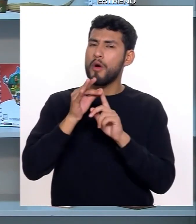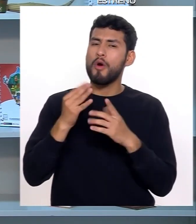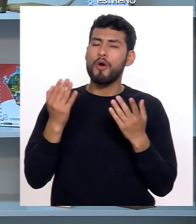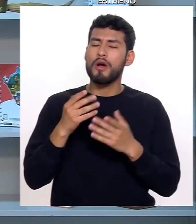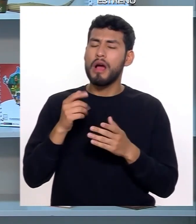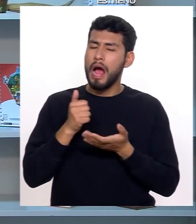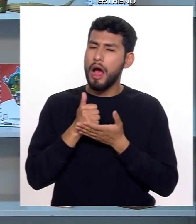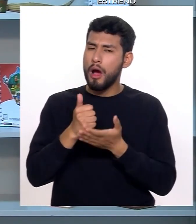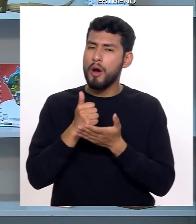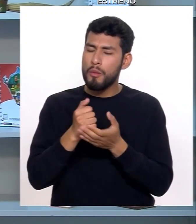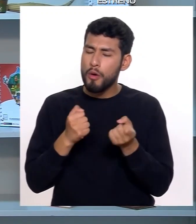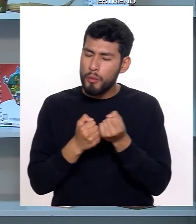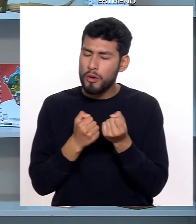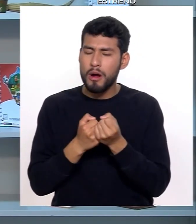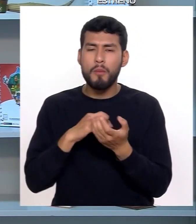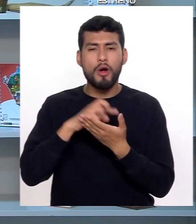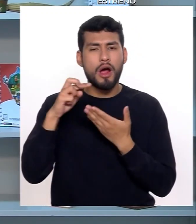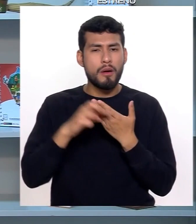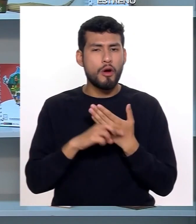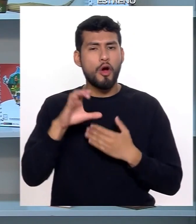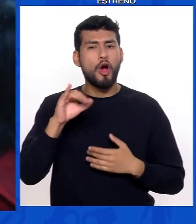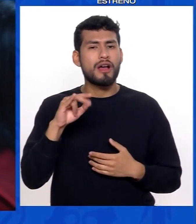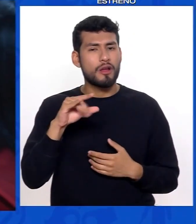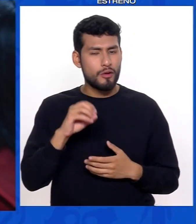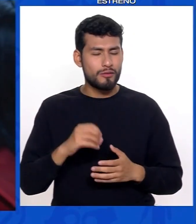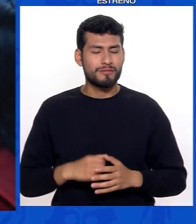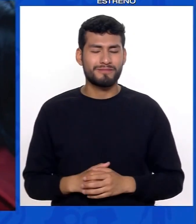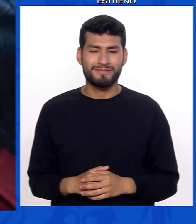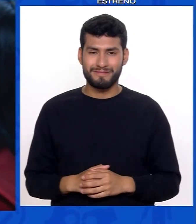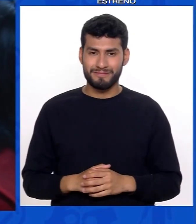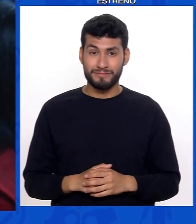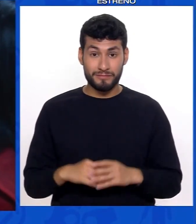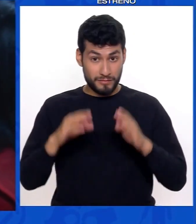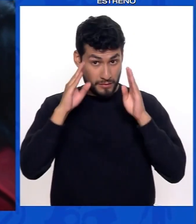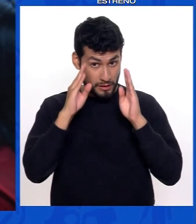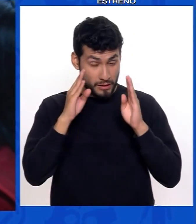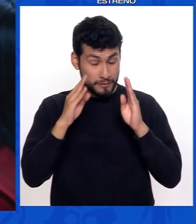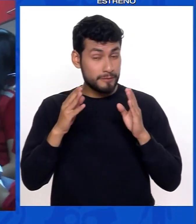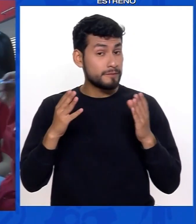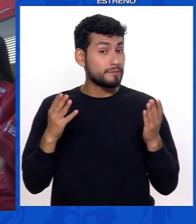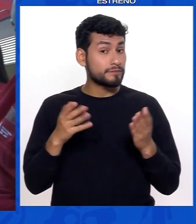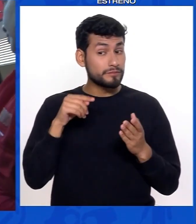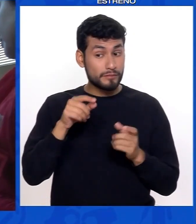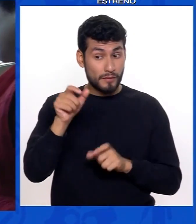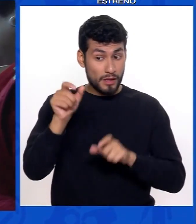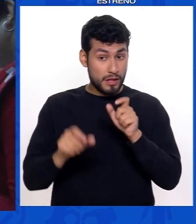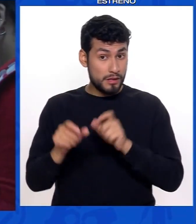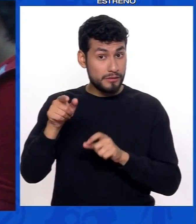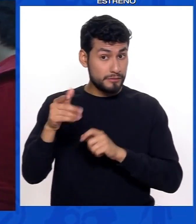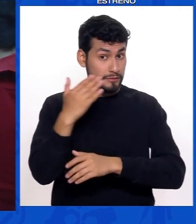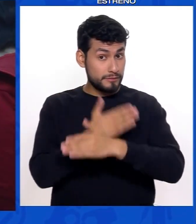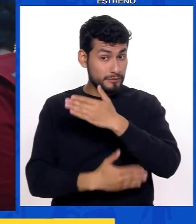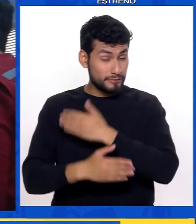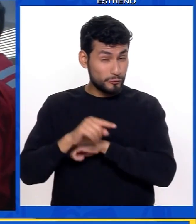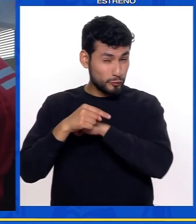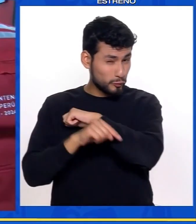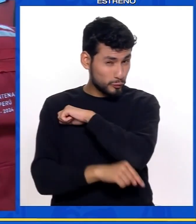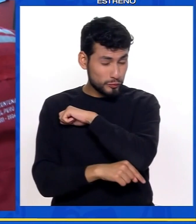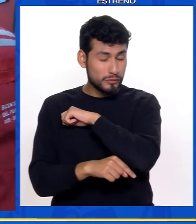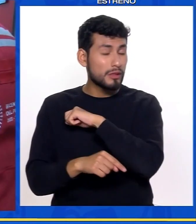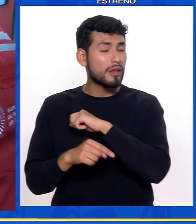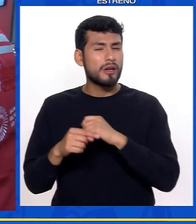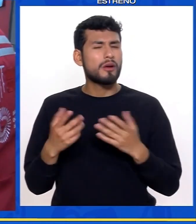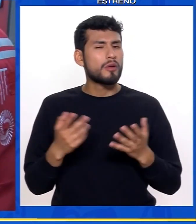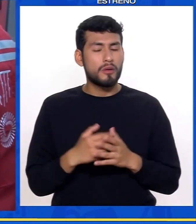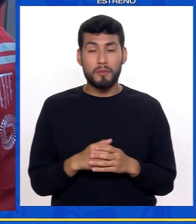especialista de la unidad de acompañamiento del programa Contigo. La atención de una llamada de una persona con discapacidad